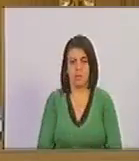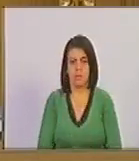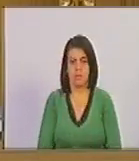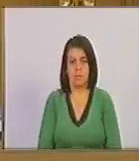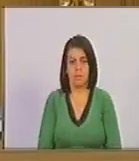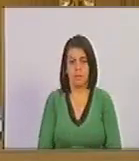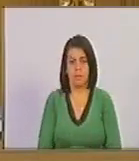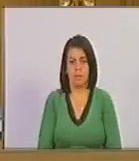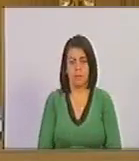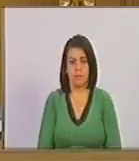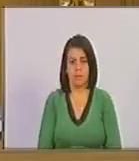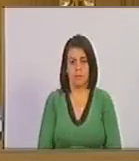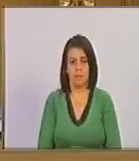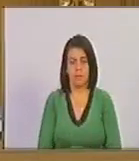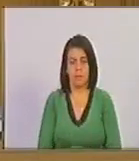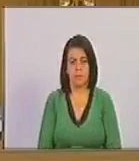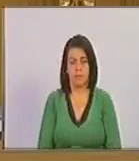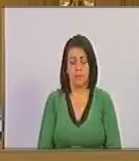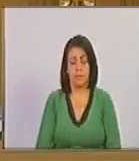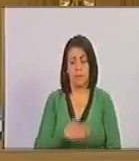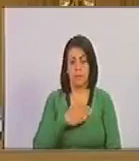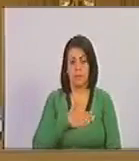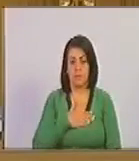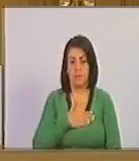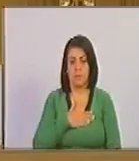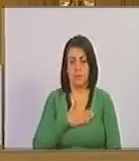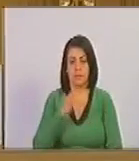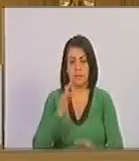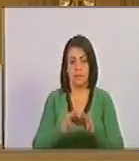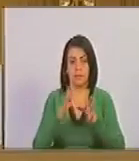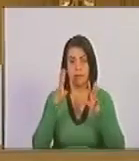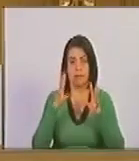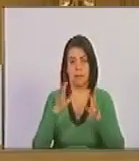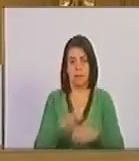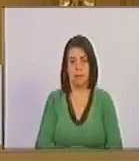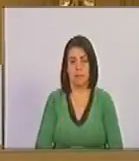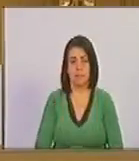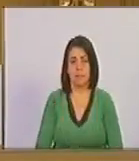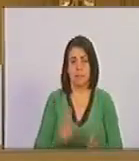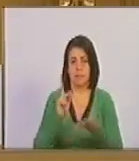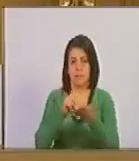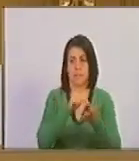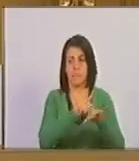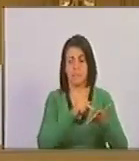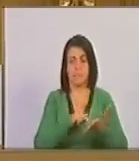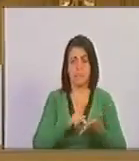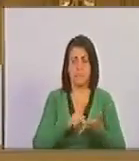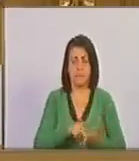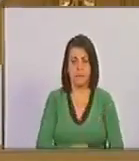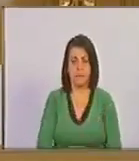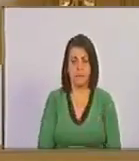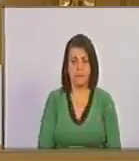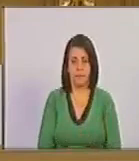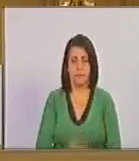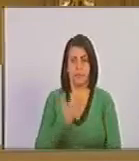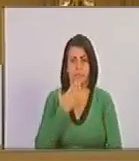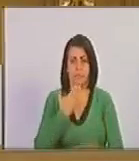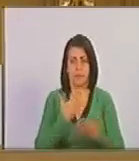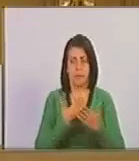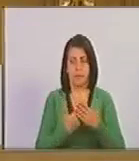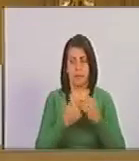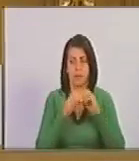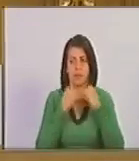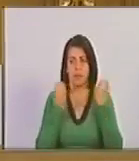que me tocó la suerte de muy joven participar, gracias a una